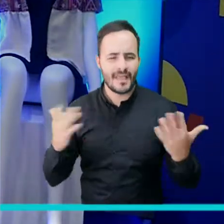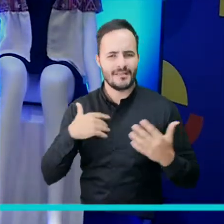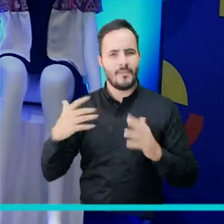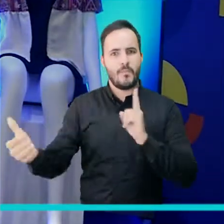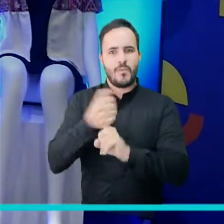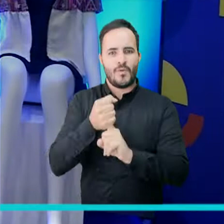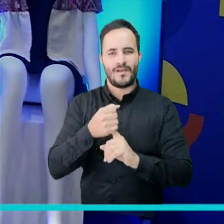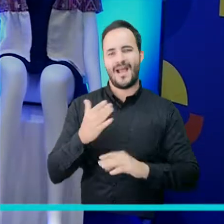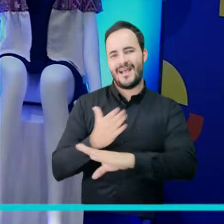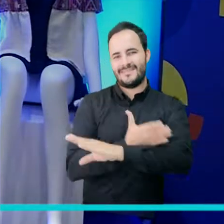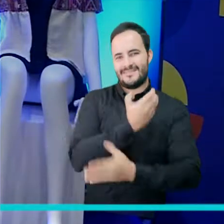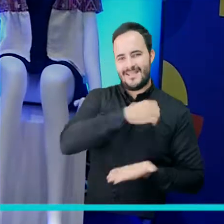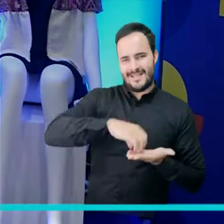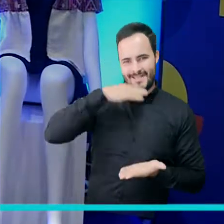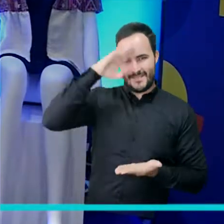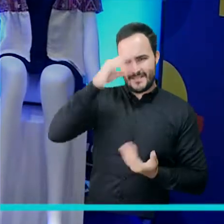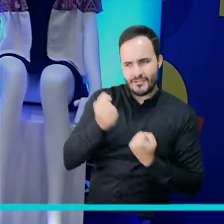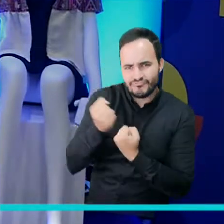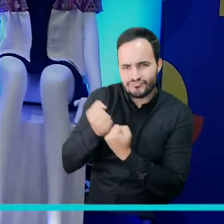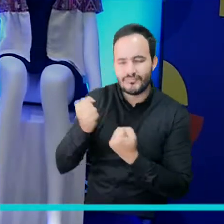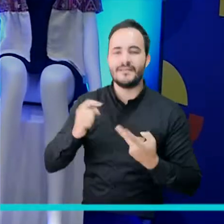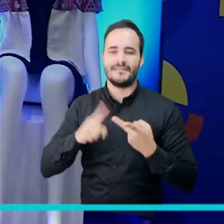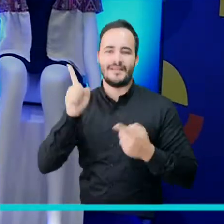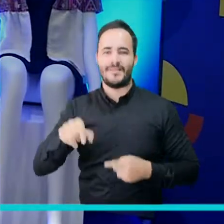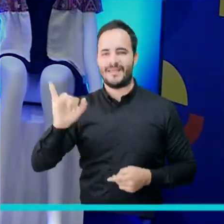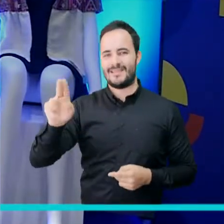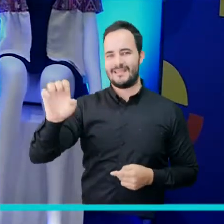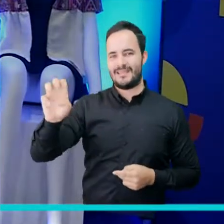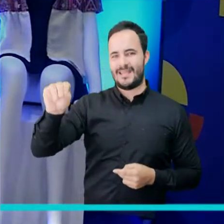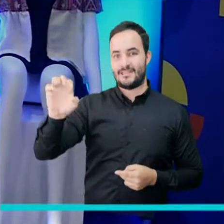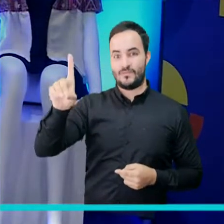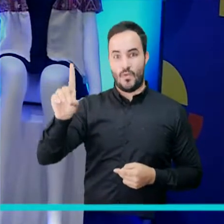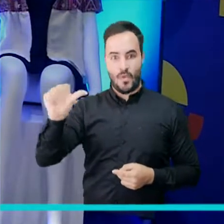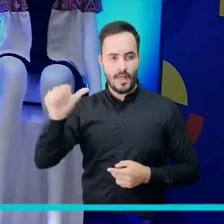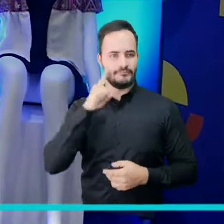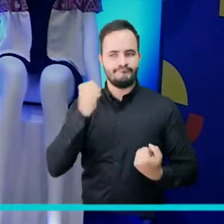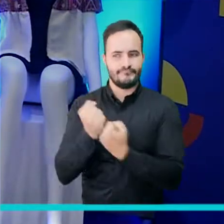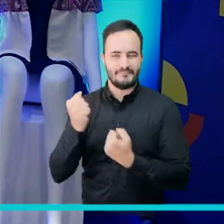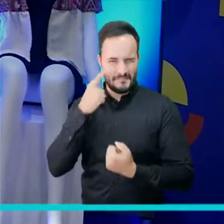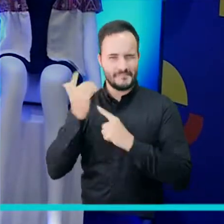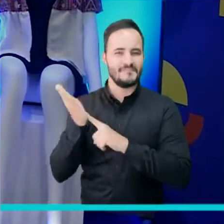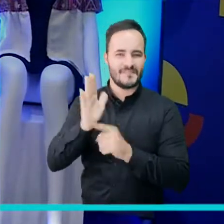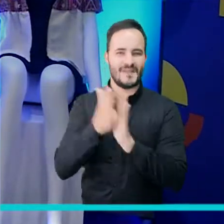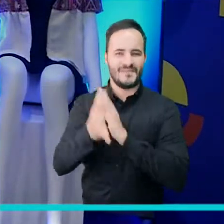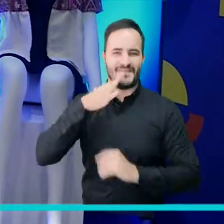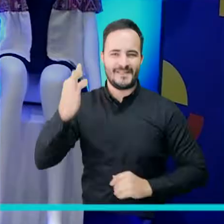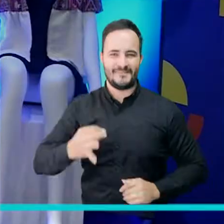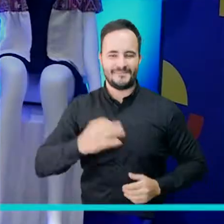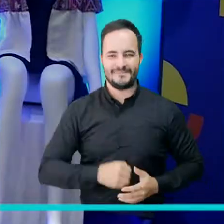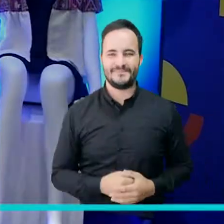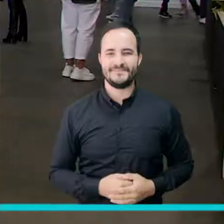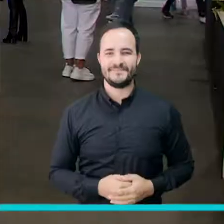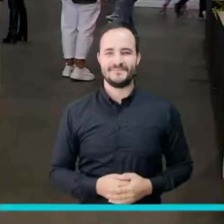Ellos alcanzan esta meta gracias al apoyo de la Alcaldía de Medellín y de INEX Moda. Esta es la historia de un sueño cumplido.